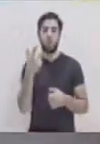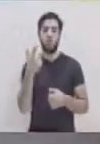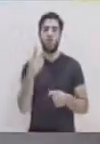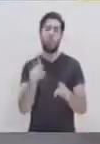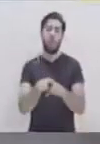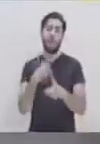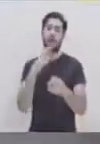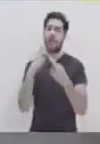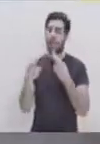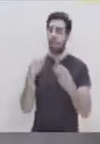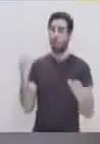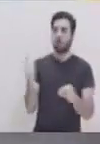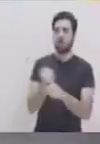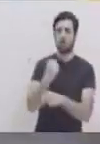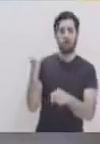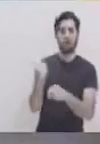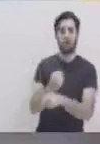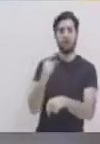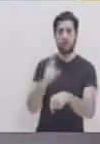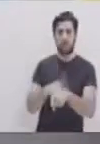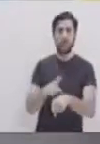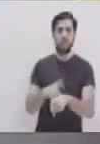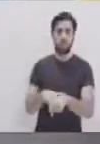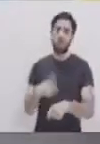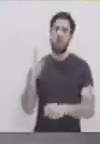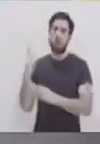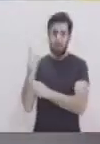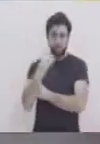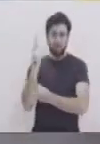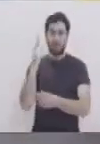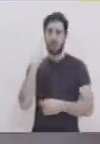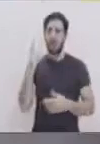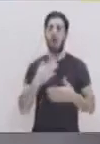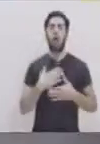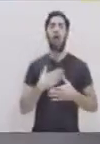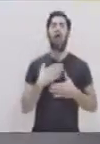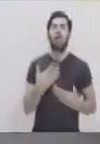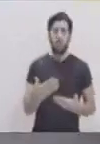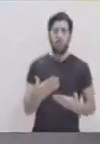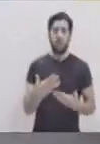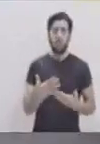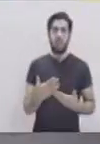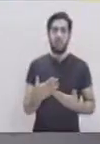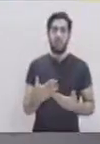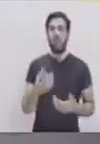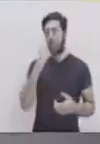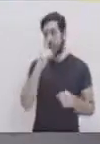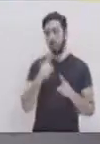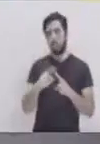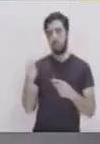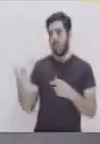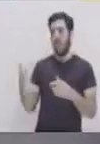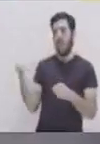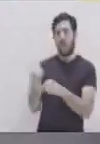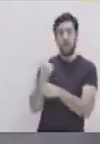esa relación por mucho tiempo? Pues, principalmente, la confianza que le damos a esa persona, el cariño que ha